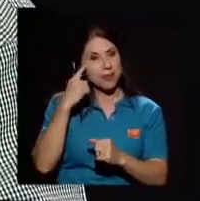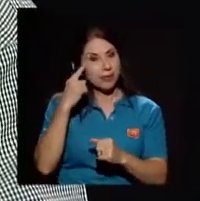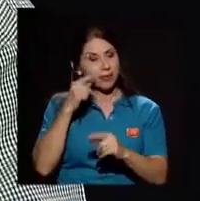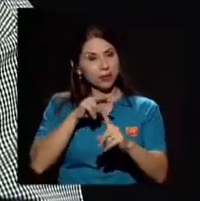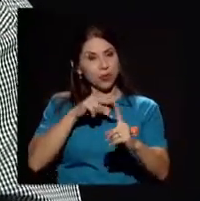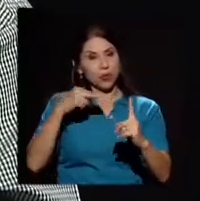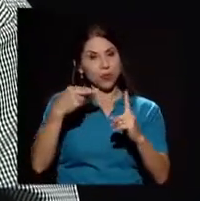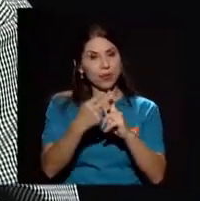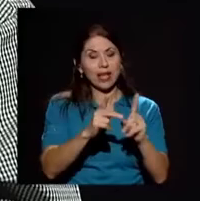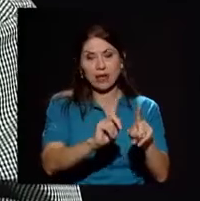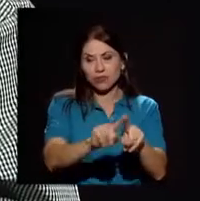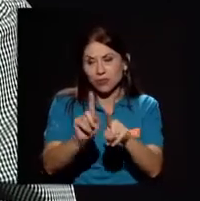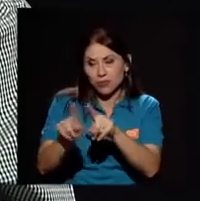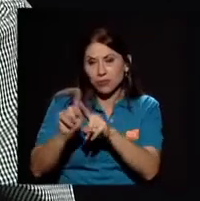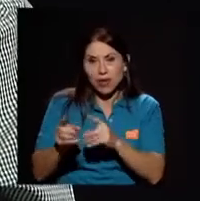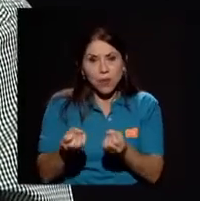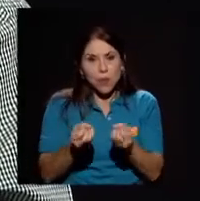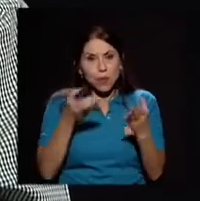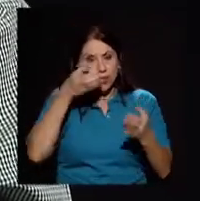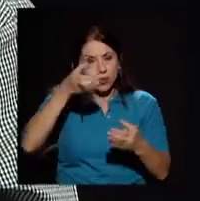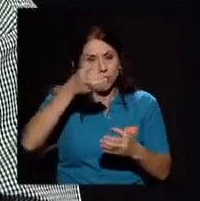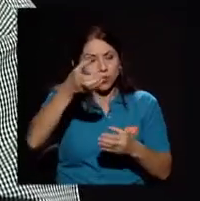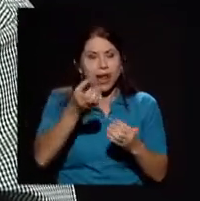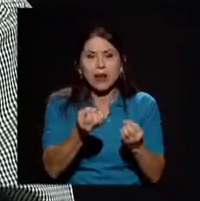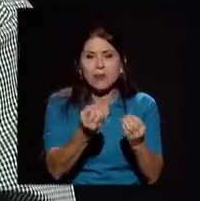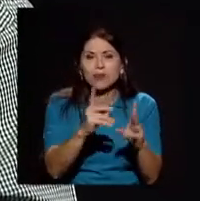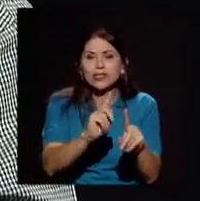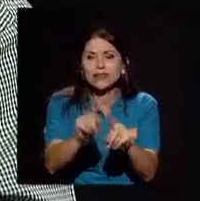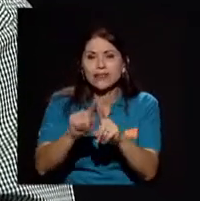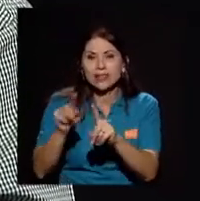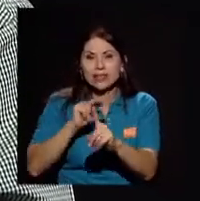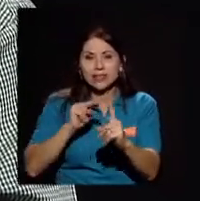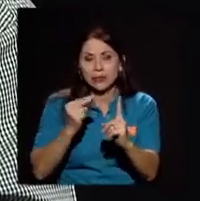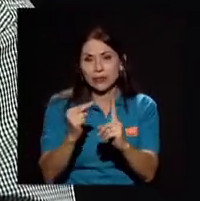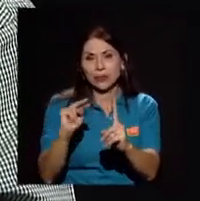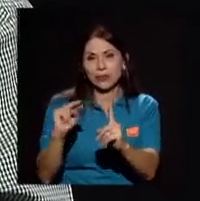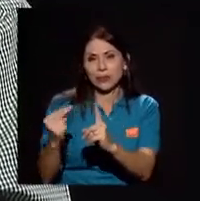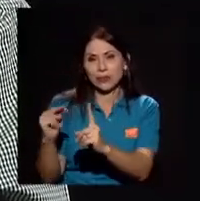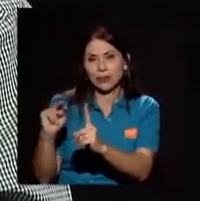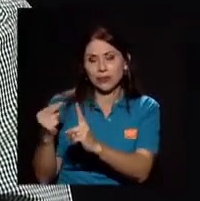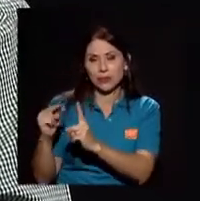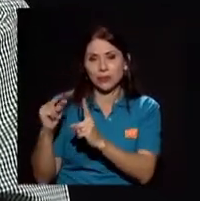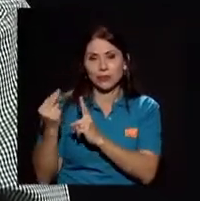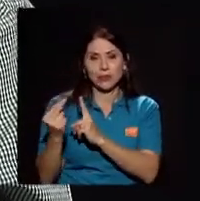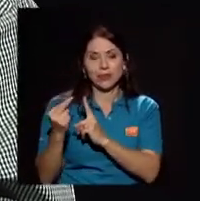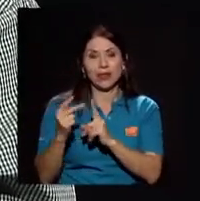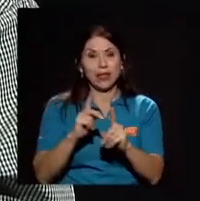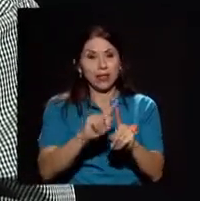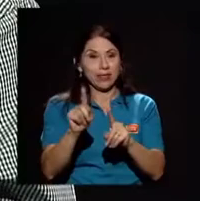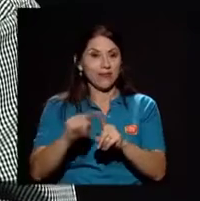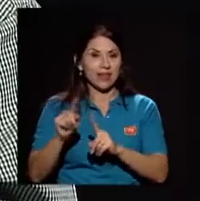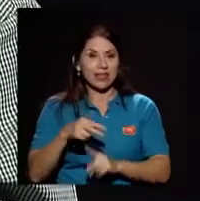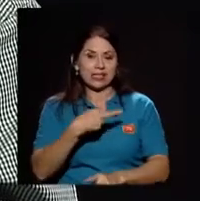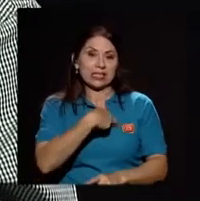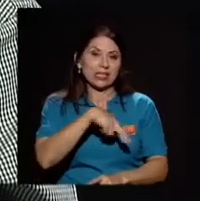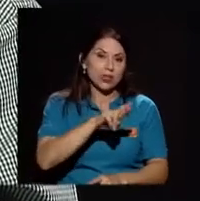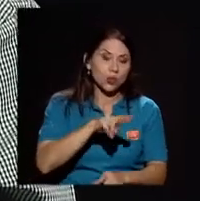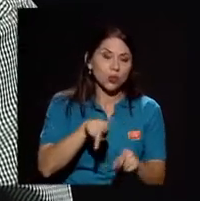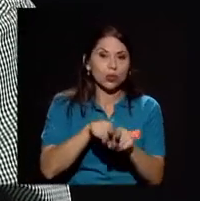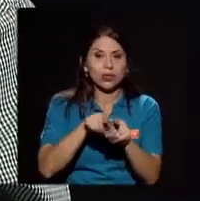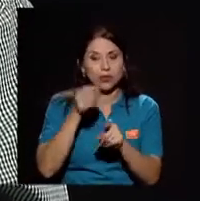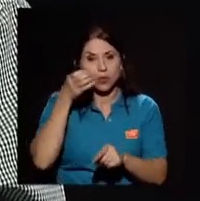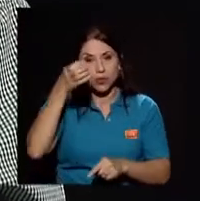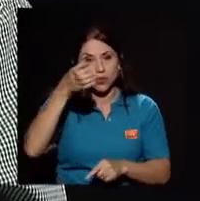muchas facetas que tiene este tipo de celebraciones desde diferentes ópticas religiosas culturales pues sobre todo